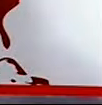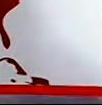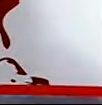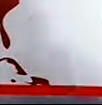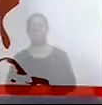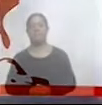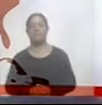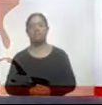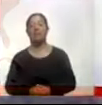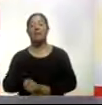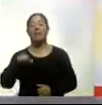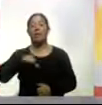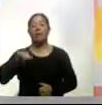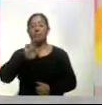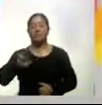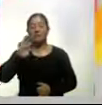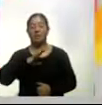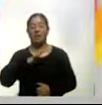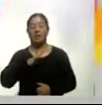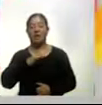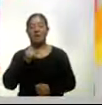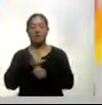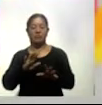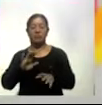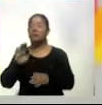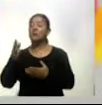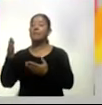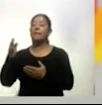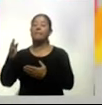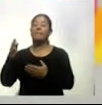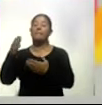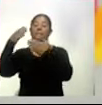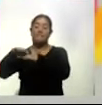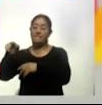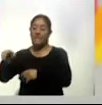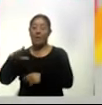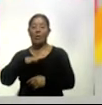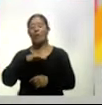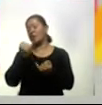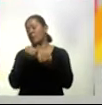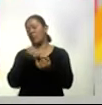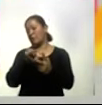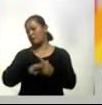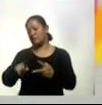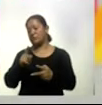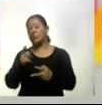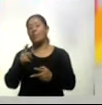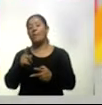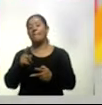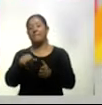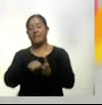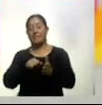y este miércoles y damos la información del tipo de cambio también es inicio de mes y es 1 de julio